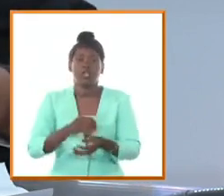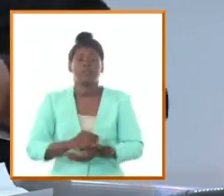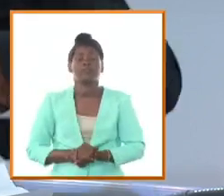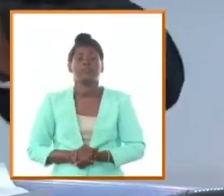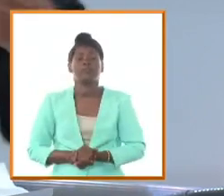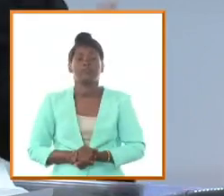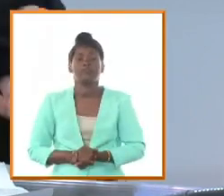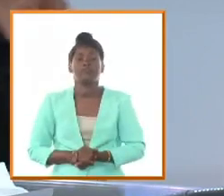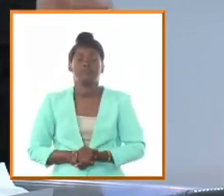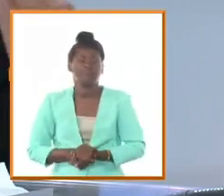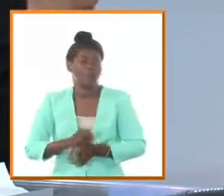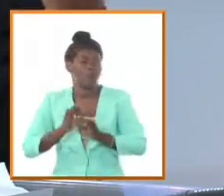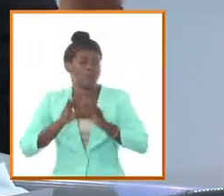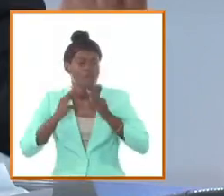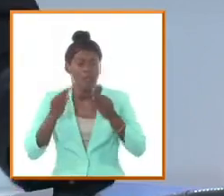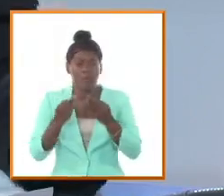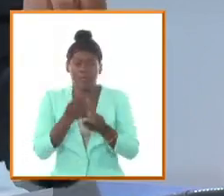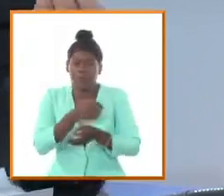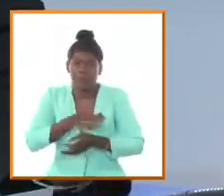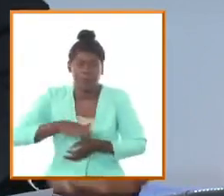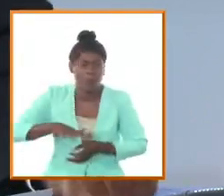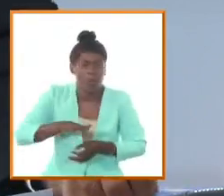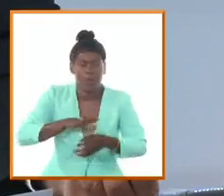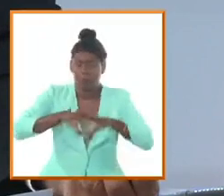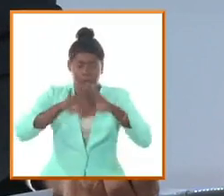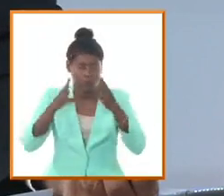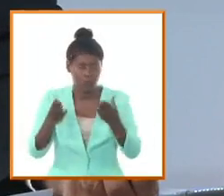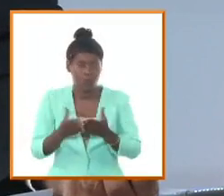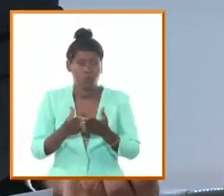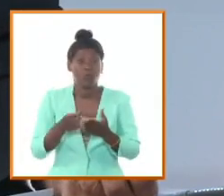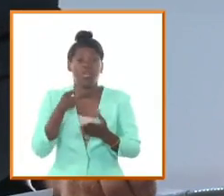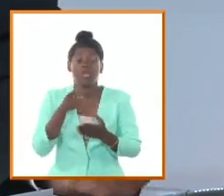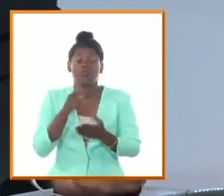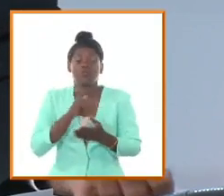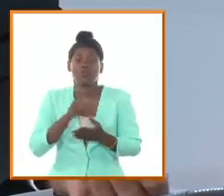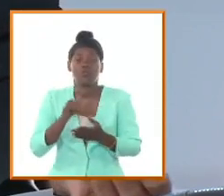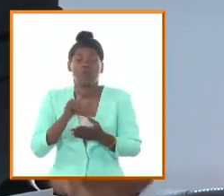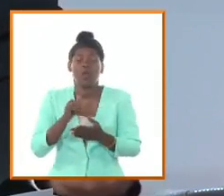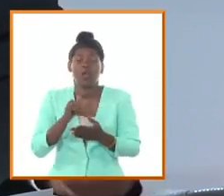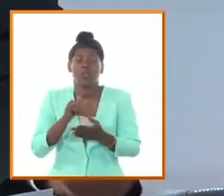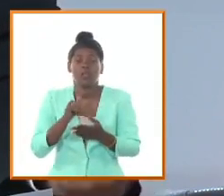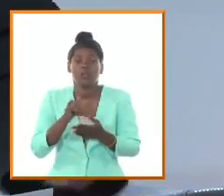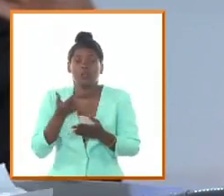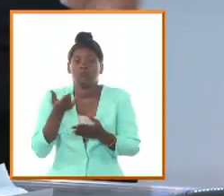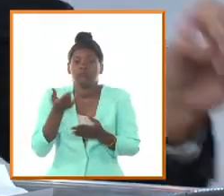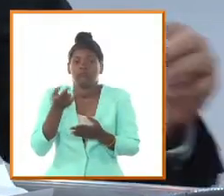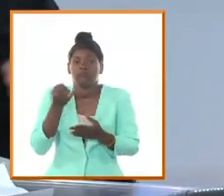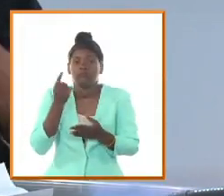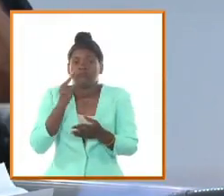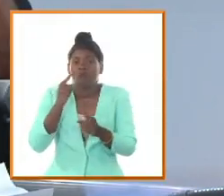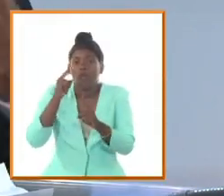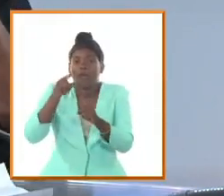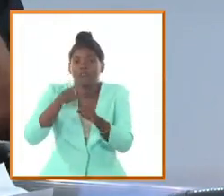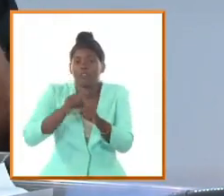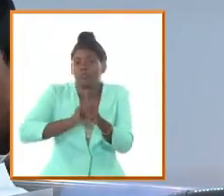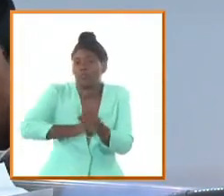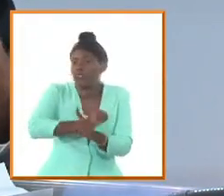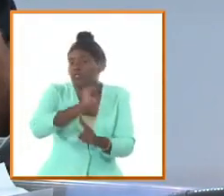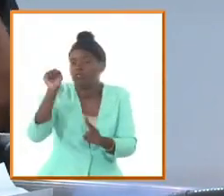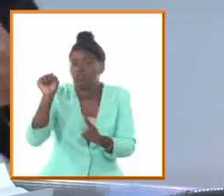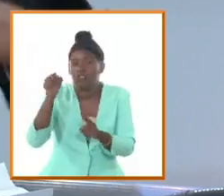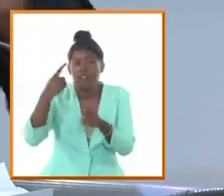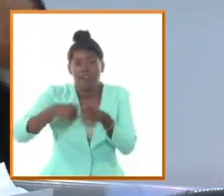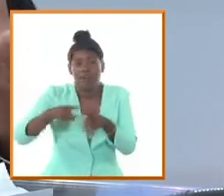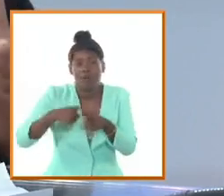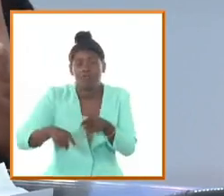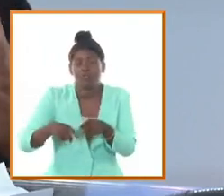esposa por el pueblo etc es un legado del cual es imprescindible para enseñar